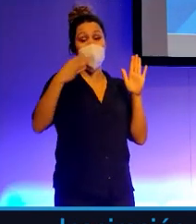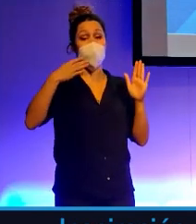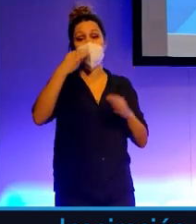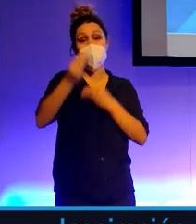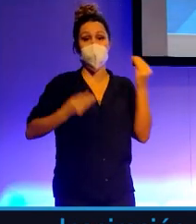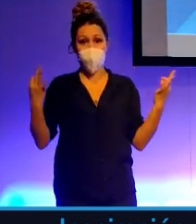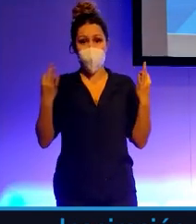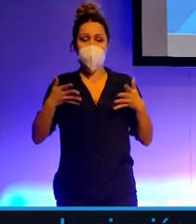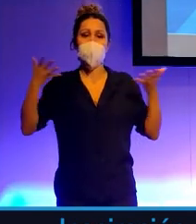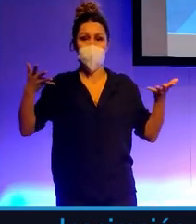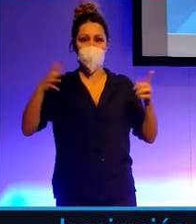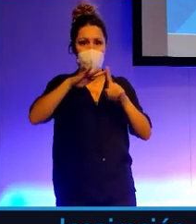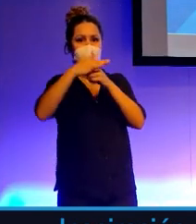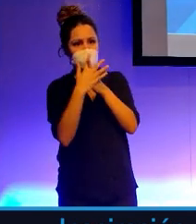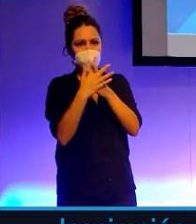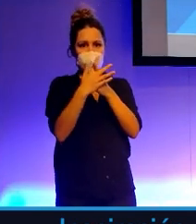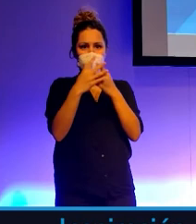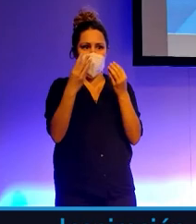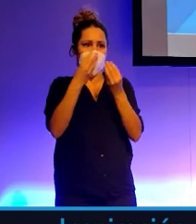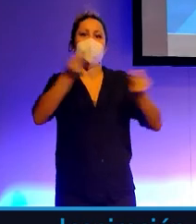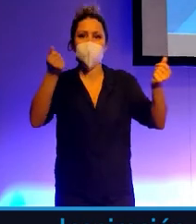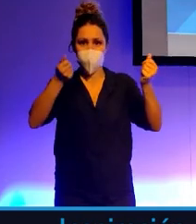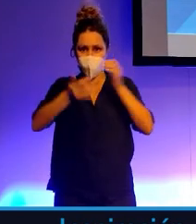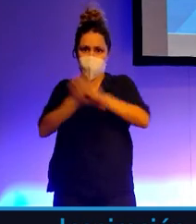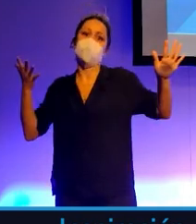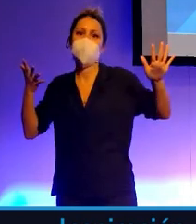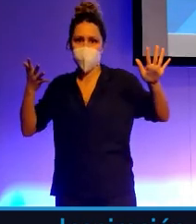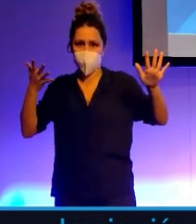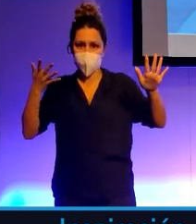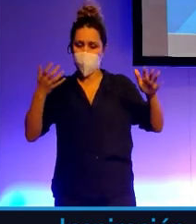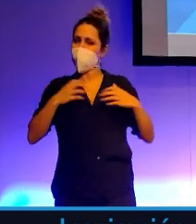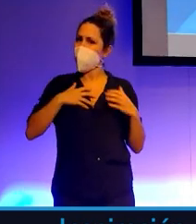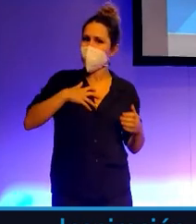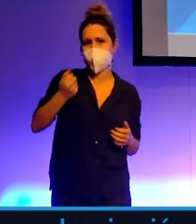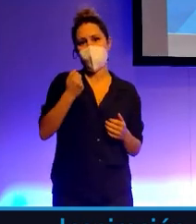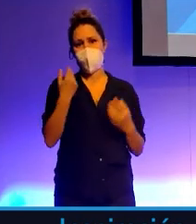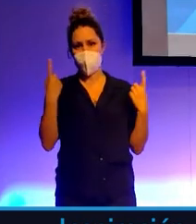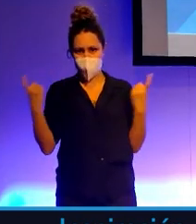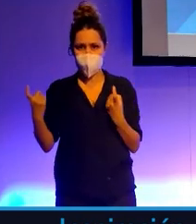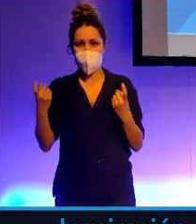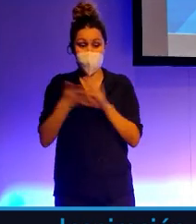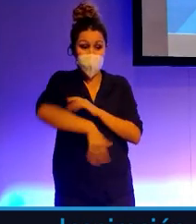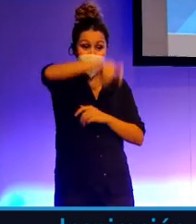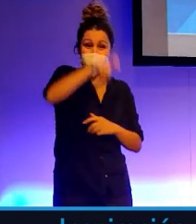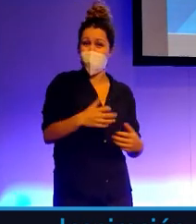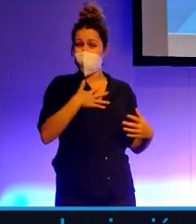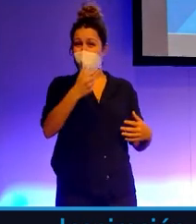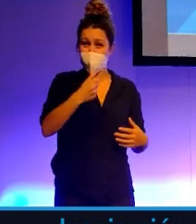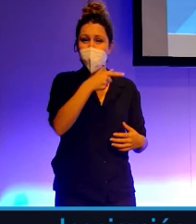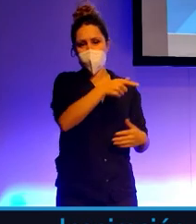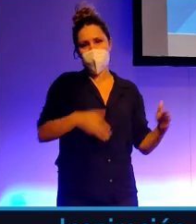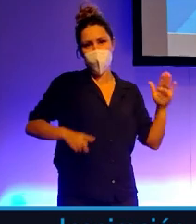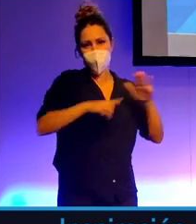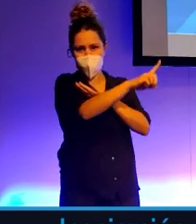contexto buca, volátil, incierto, complejo, ambiguo, valentía. Es la era de los valientes. El que tiene miedo se va a casa.